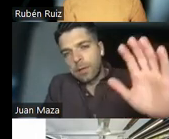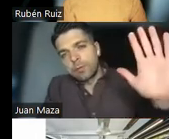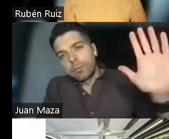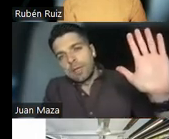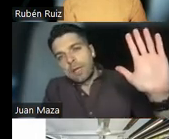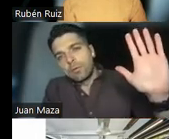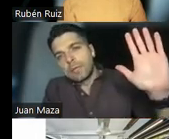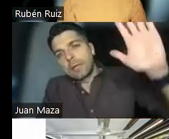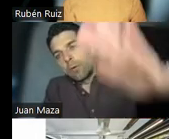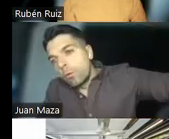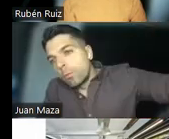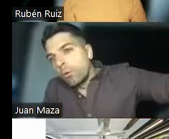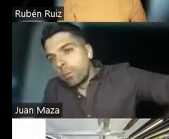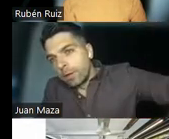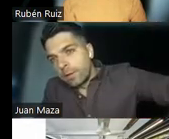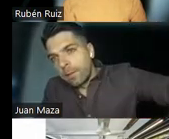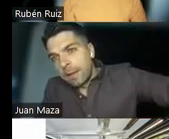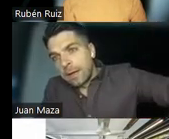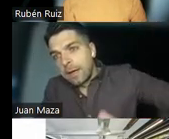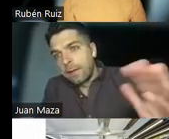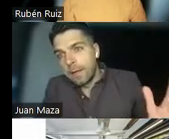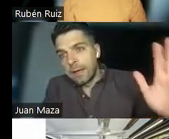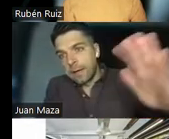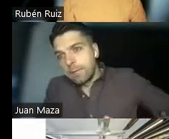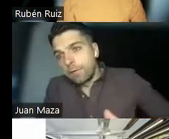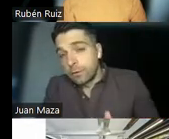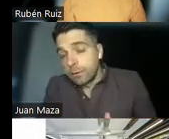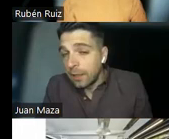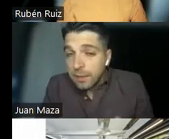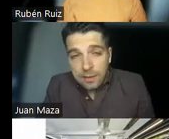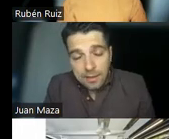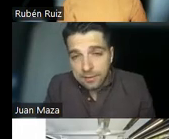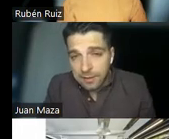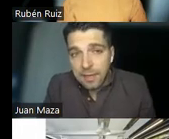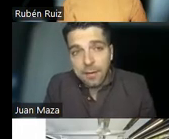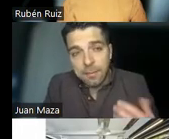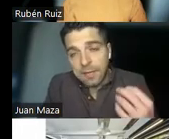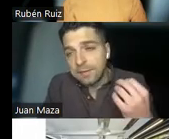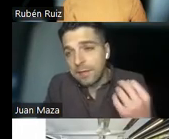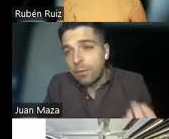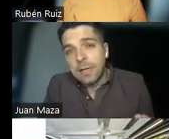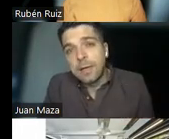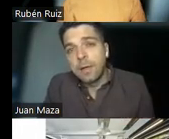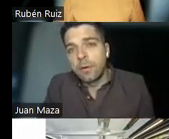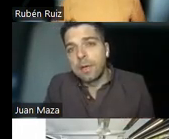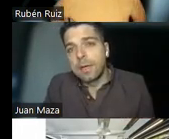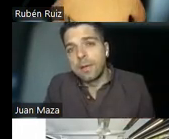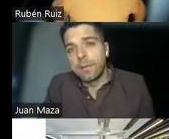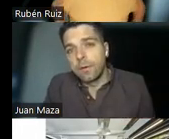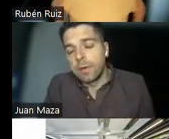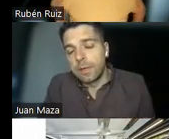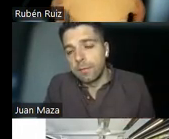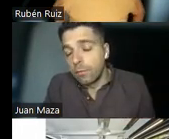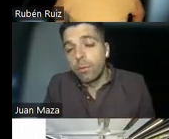Es como si pusiera ahí un tentáculo de un pulpo encima de la rima olfatoria. Y la señal, para que sea única, no